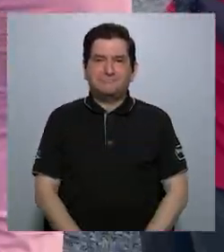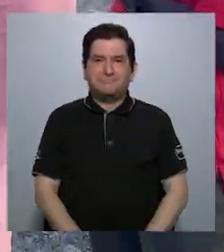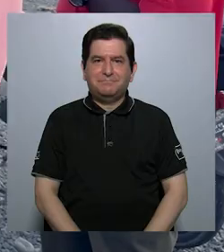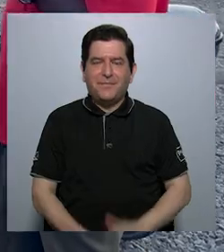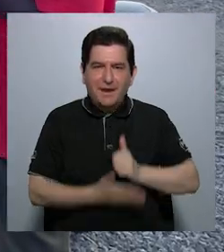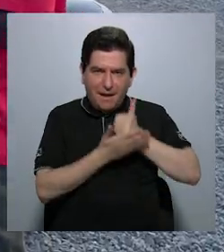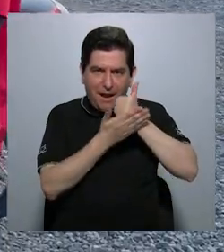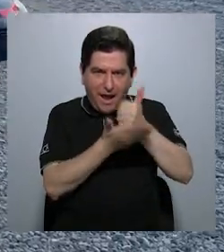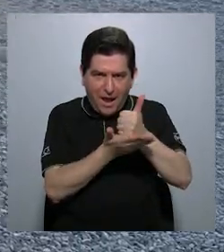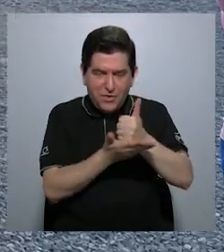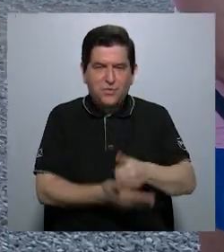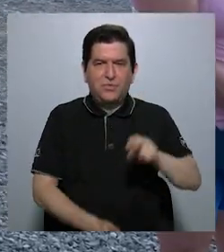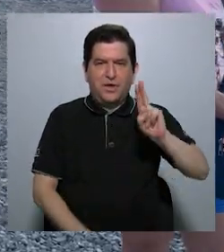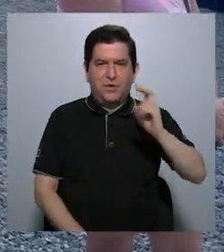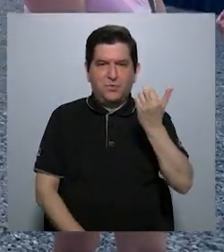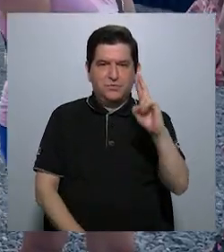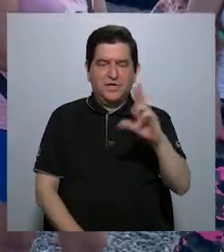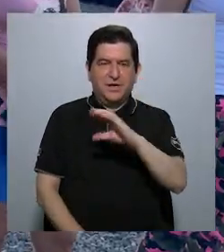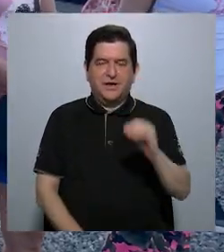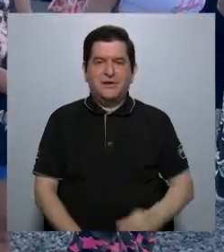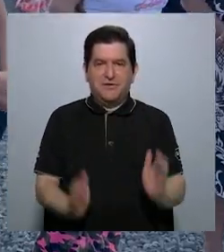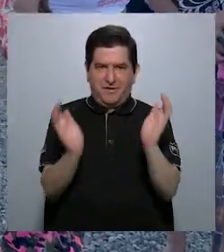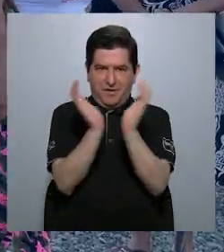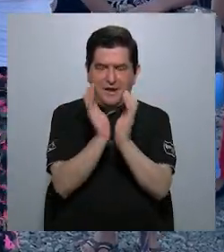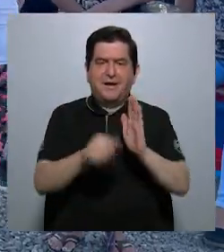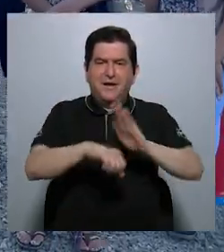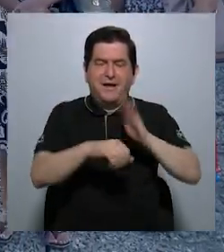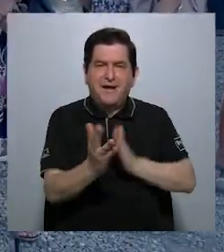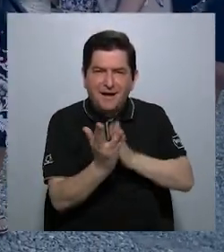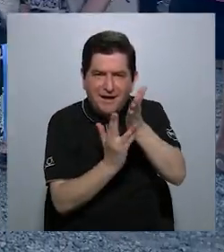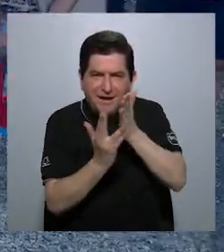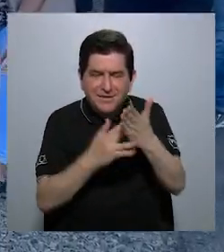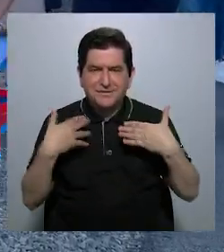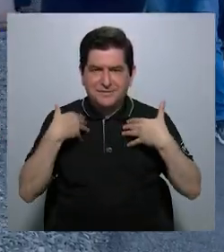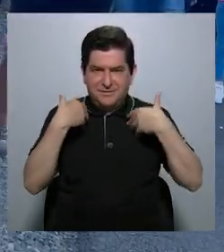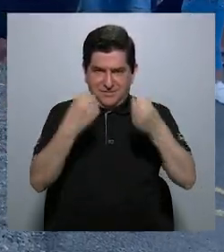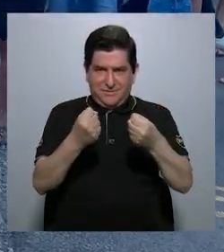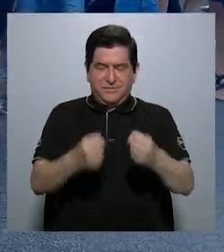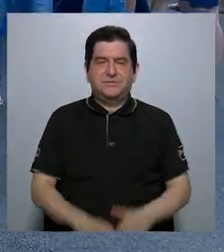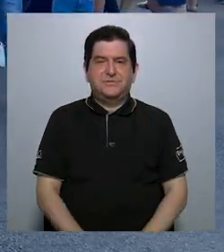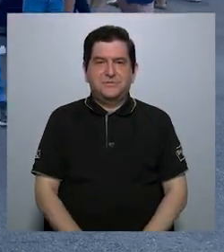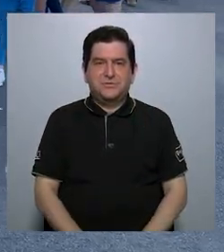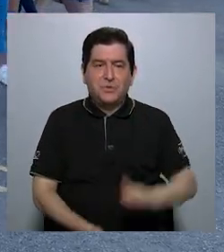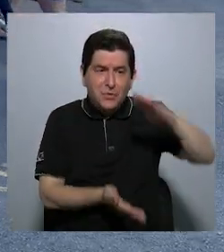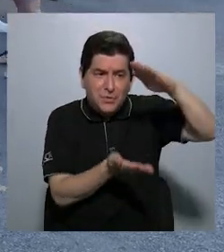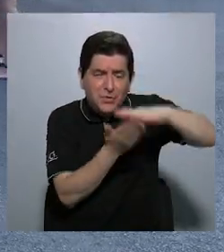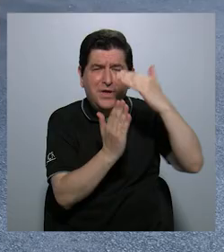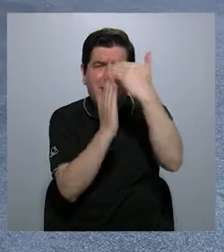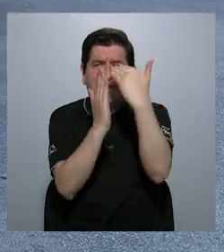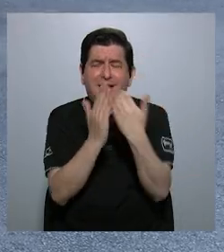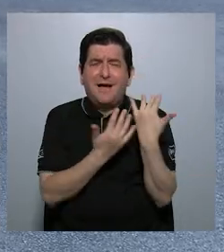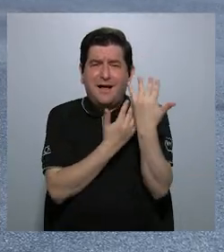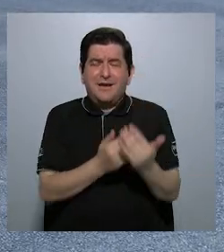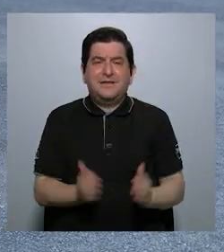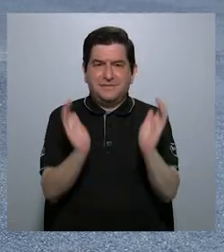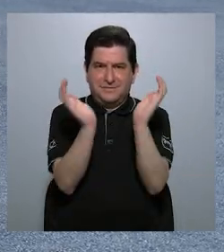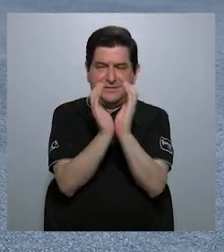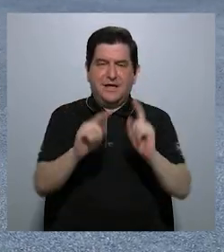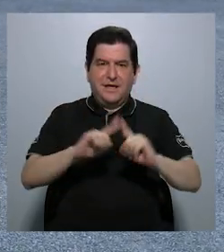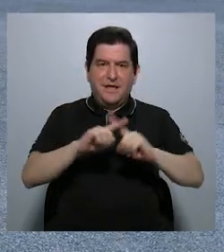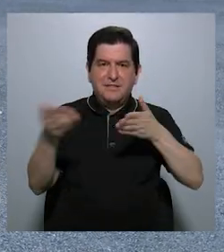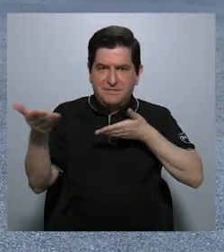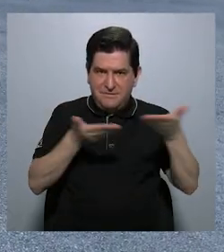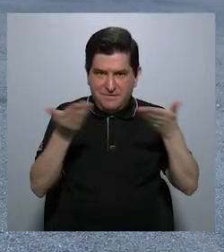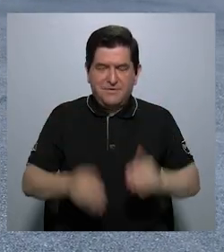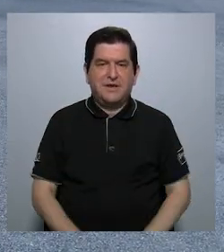La colaboración entre la UCR y la CAJA facilita el acceso a la salud, consigue disminuir la lista de espera de la CAJA en